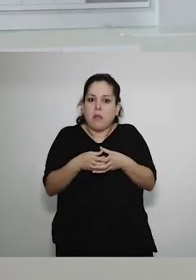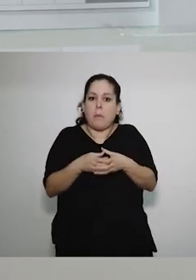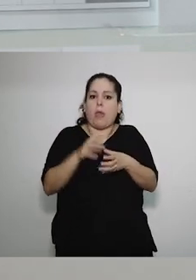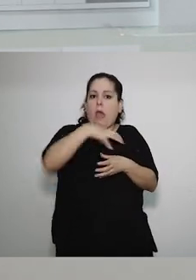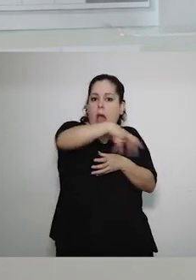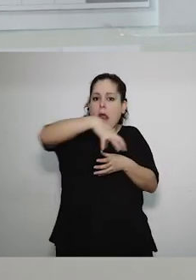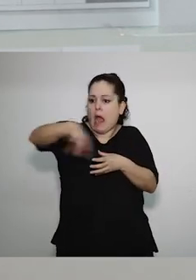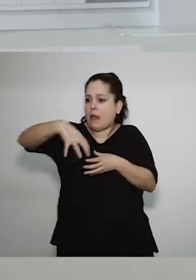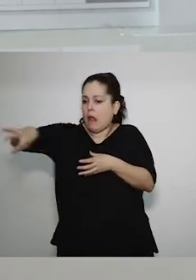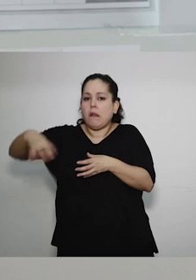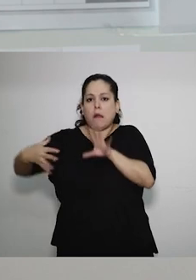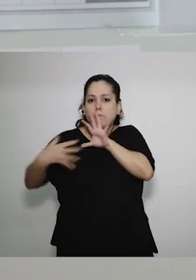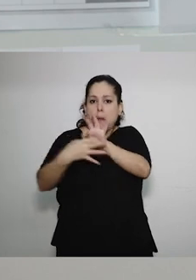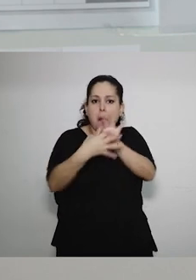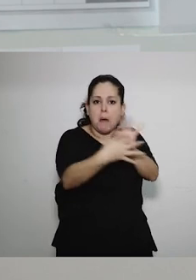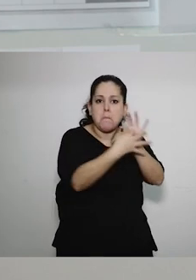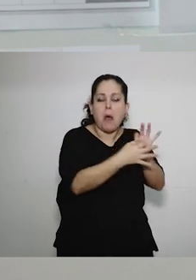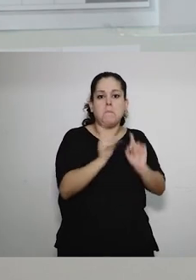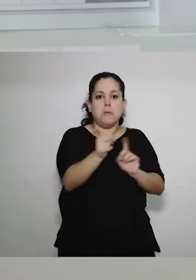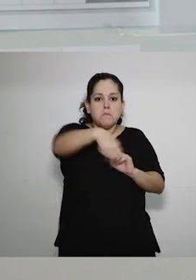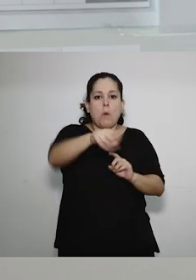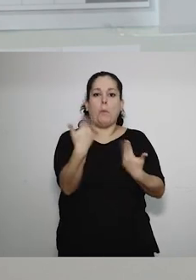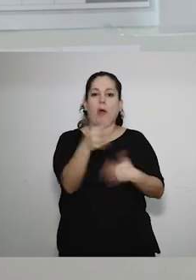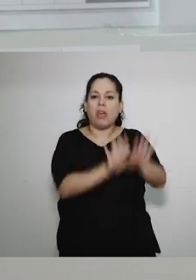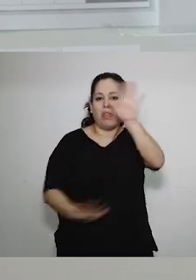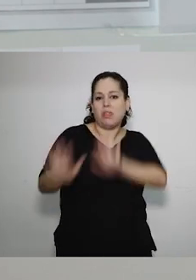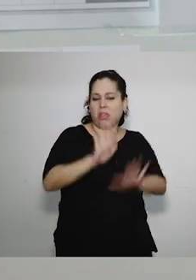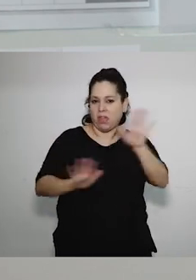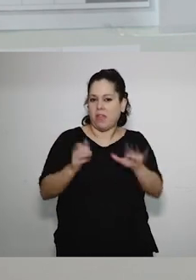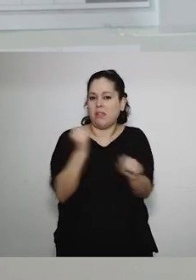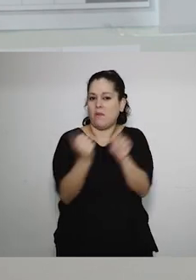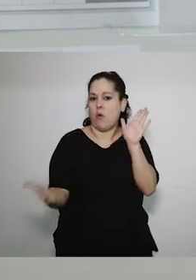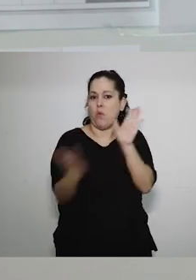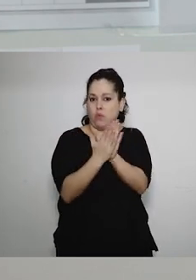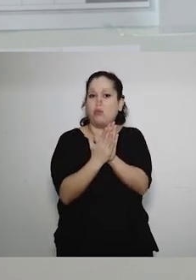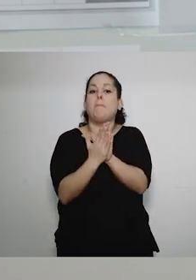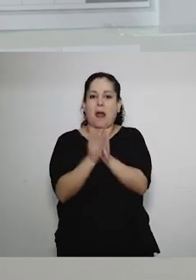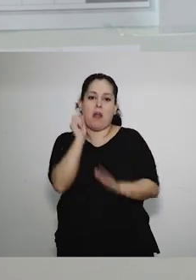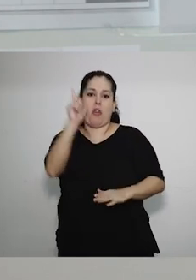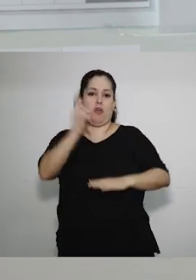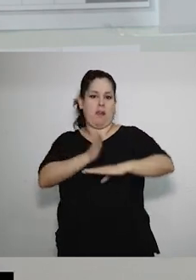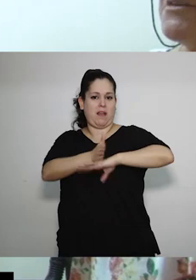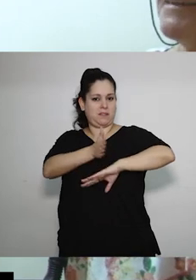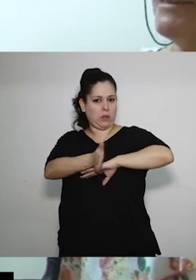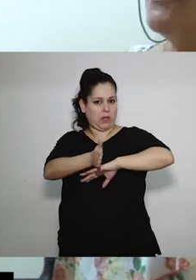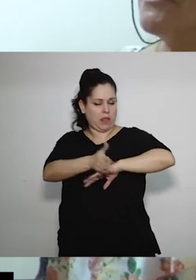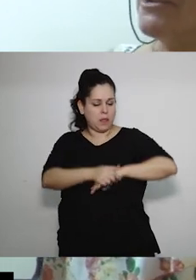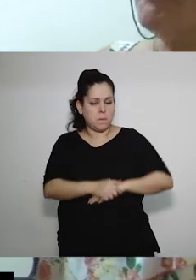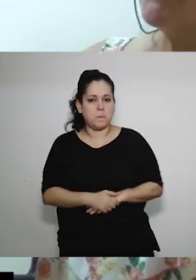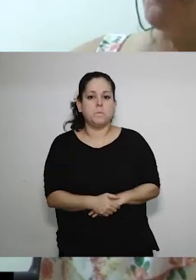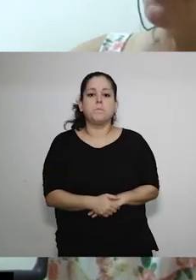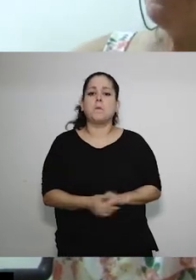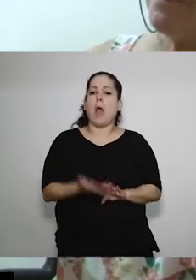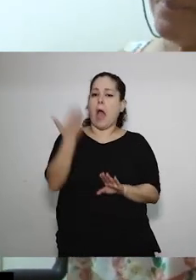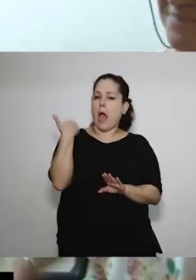las distintas áreas de la Cámara que tienen competencia en la toma de decisiones para generar accesibilidad. Así como